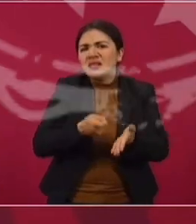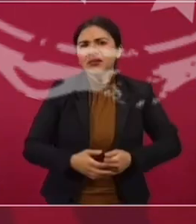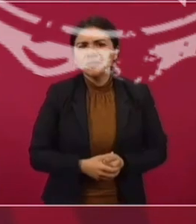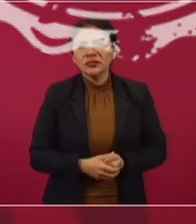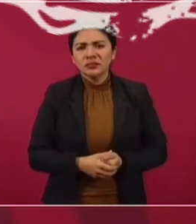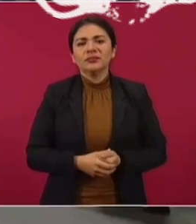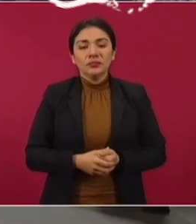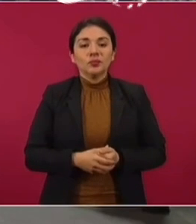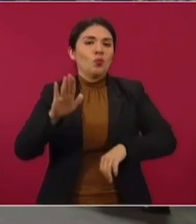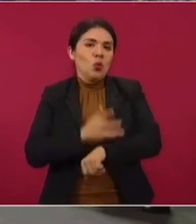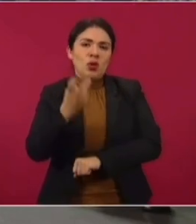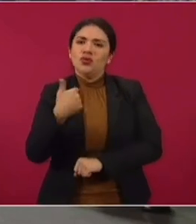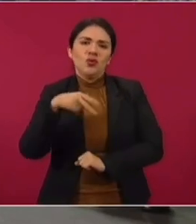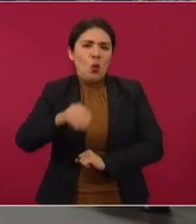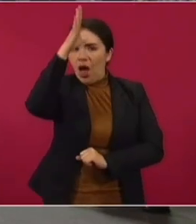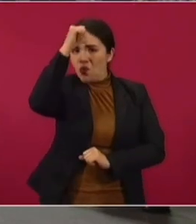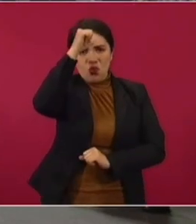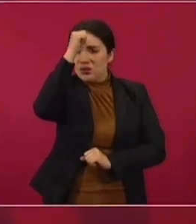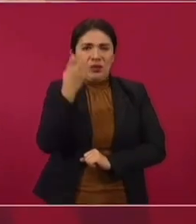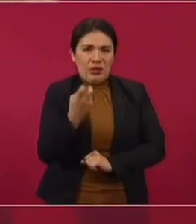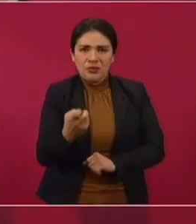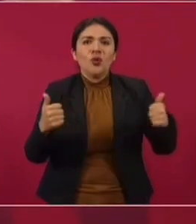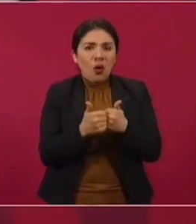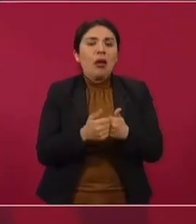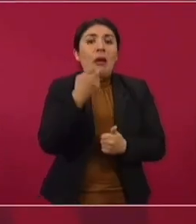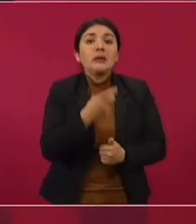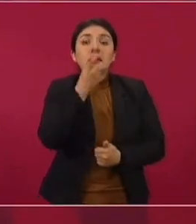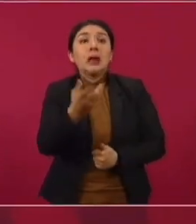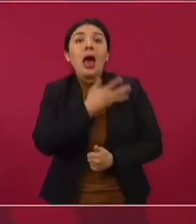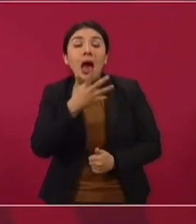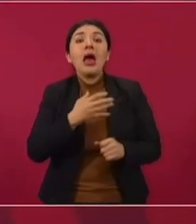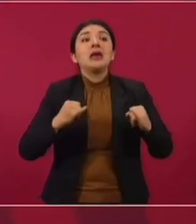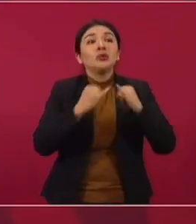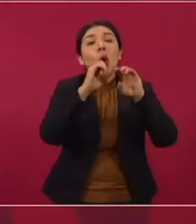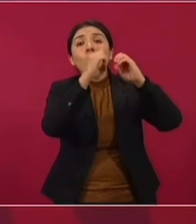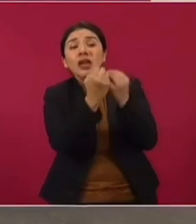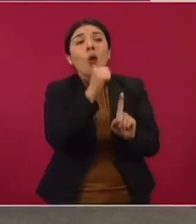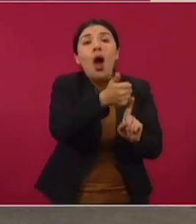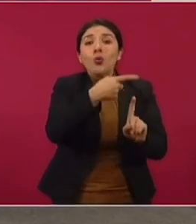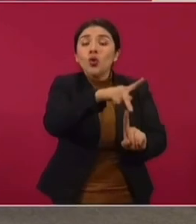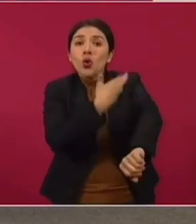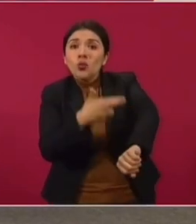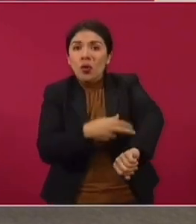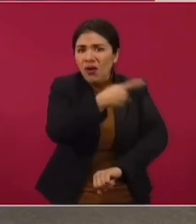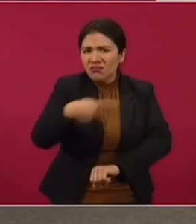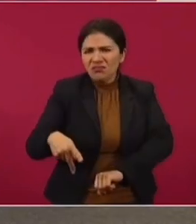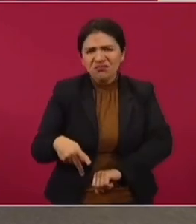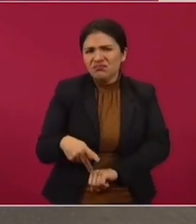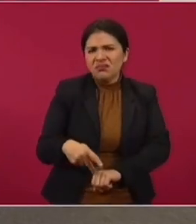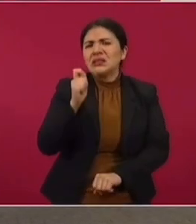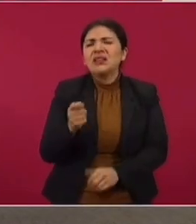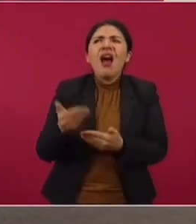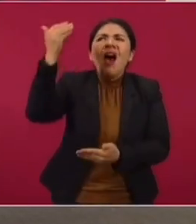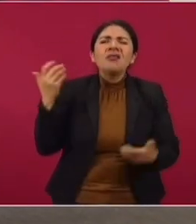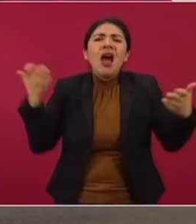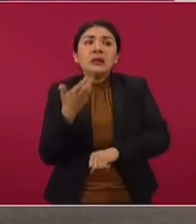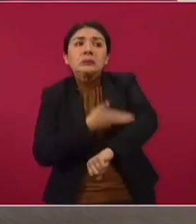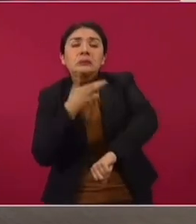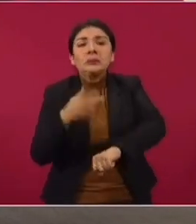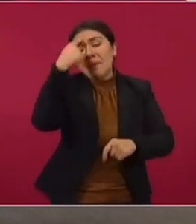Por eso mi inconformidad de siempre de todos estos supuestos organismos autónomos, porque fue un andamiaje que crearon